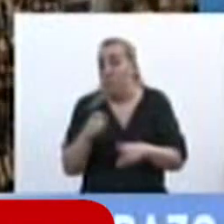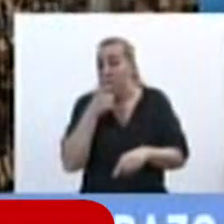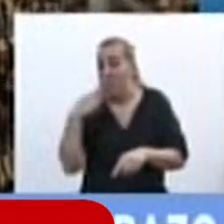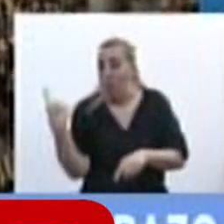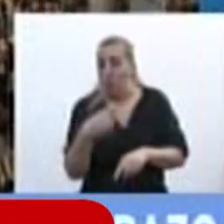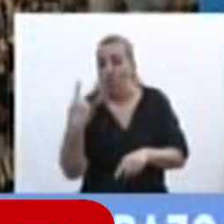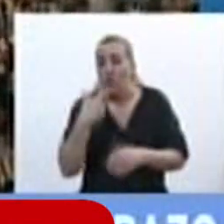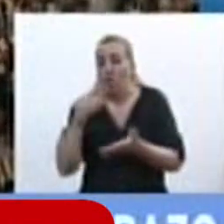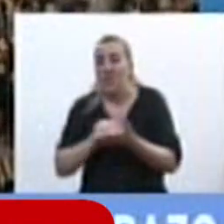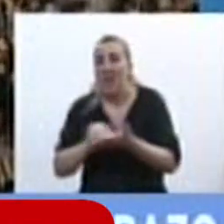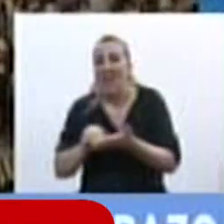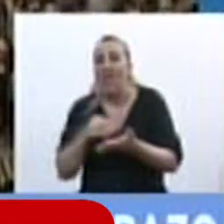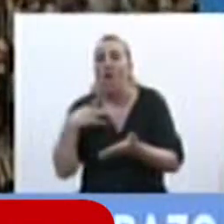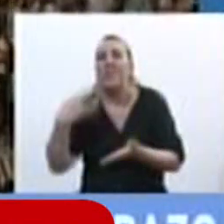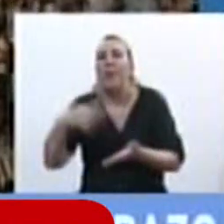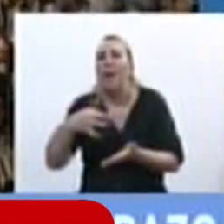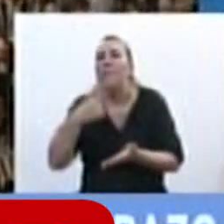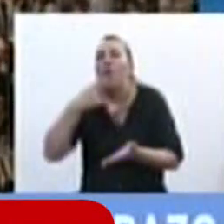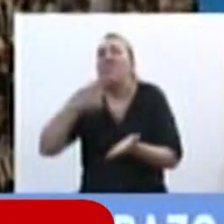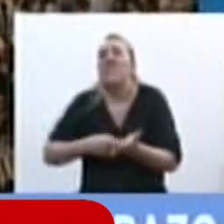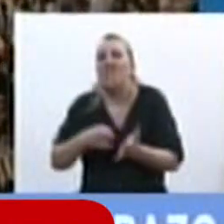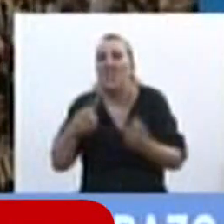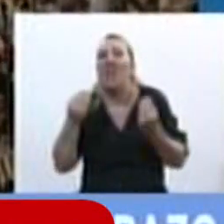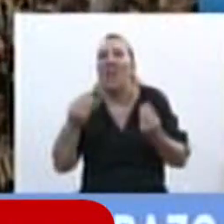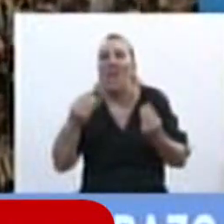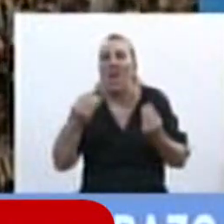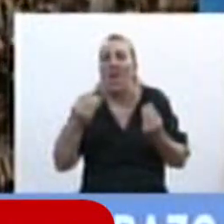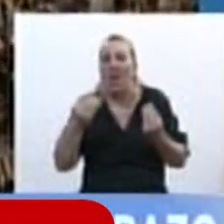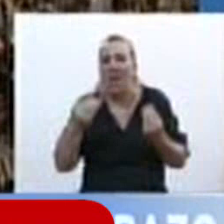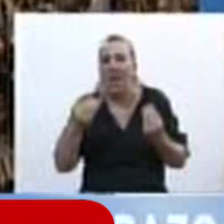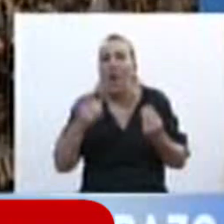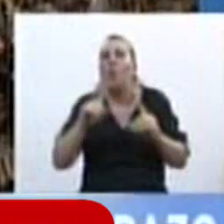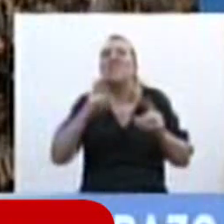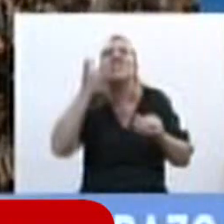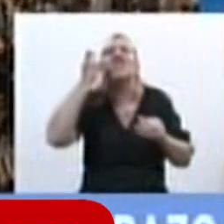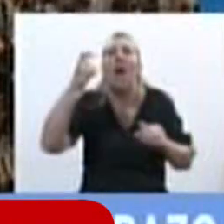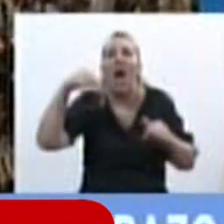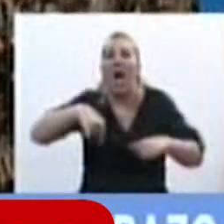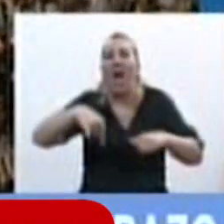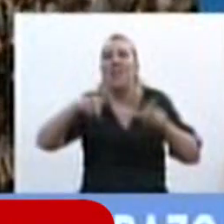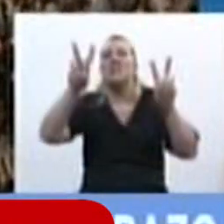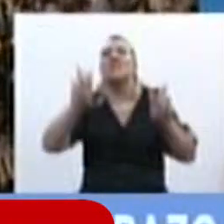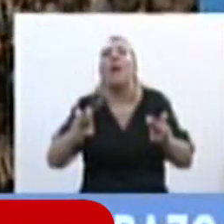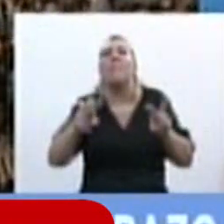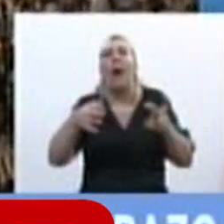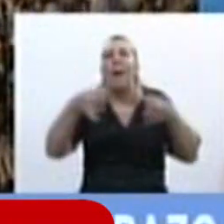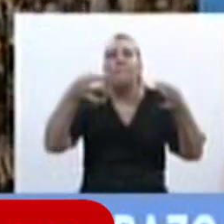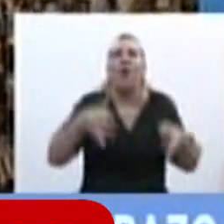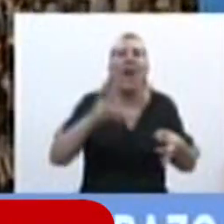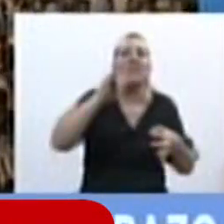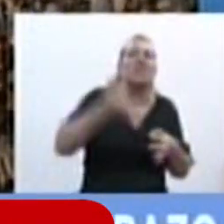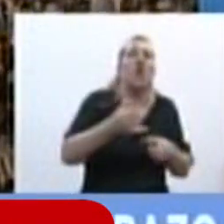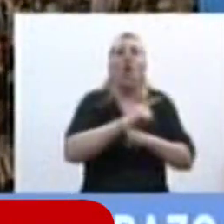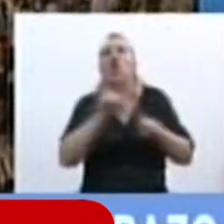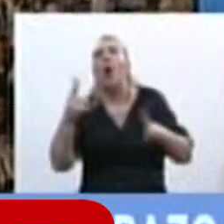nosotros debemos decidir es ya no ya la cuestión de la licitud moral o no